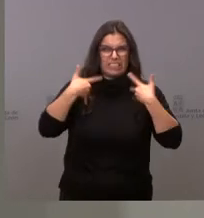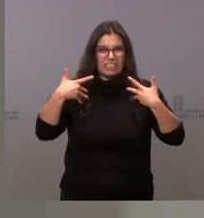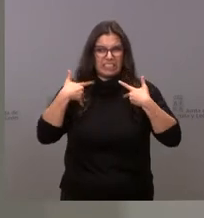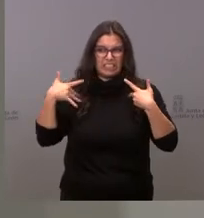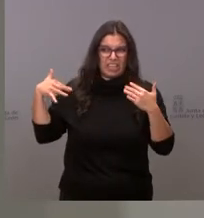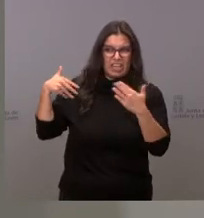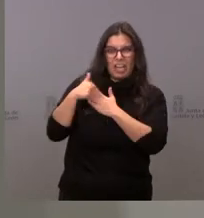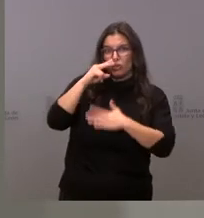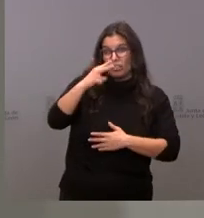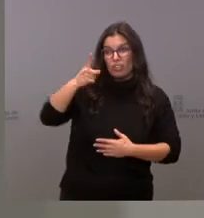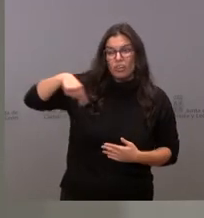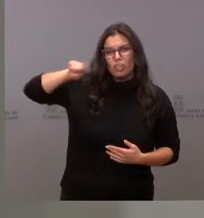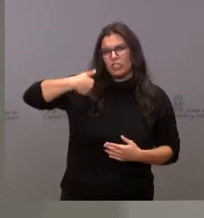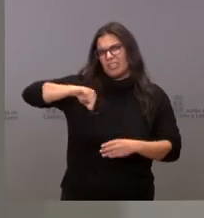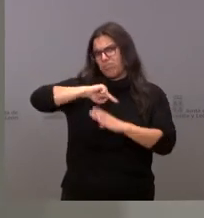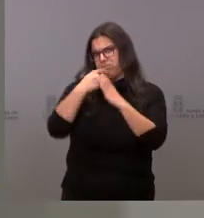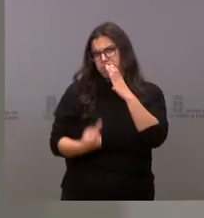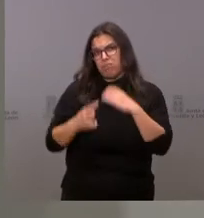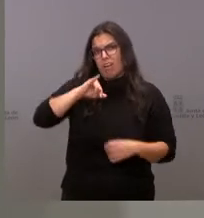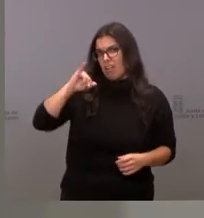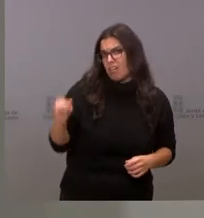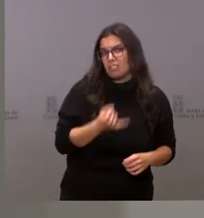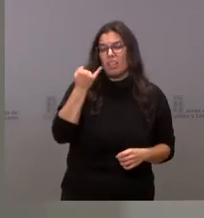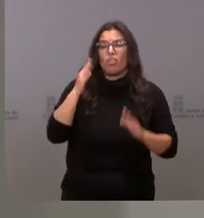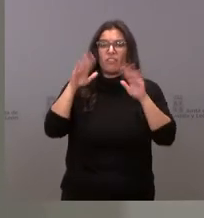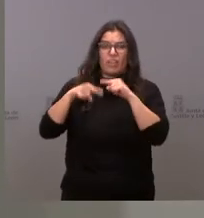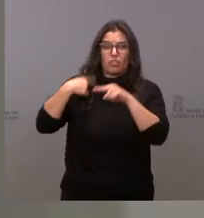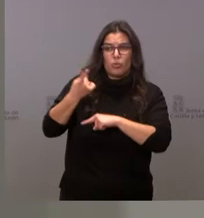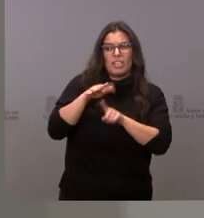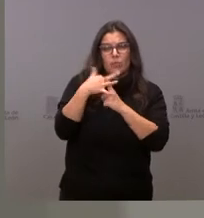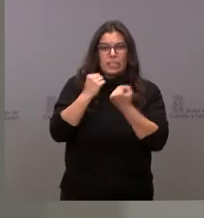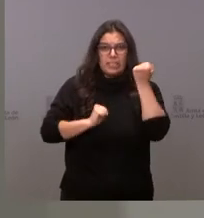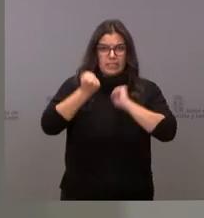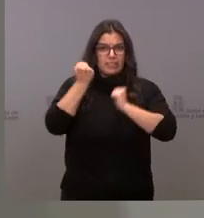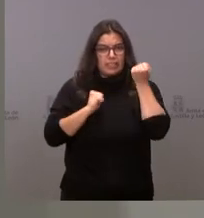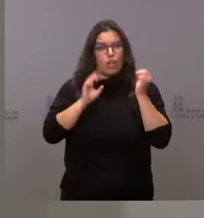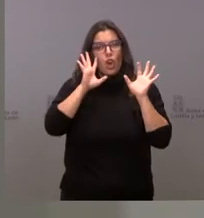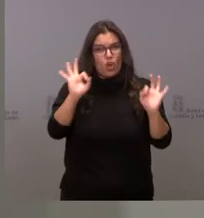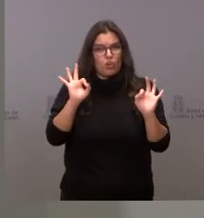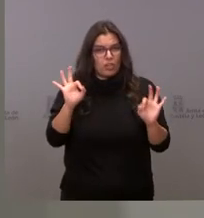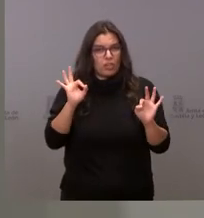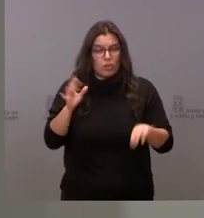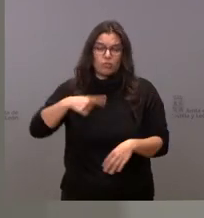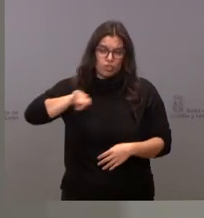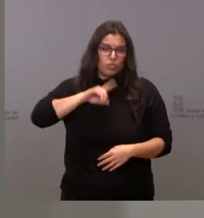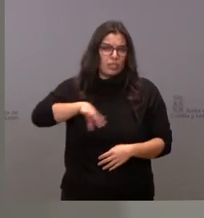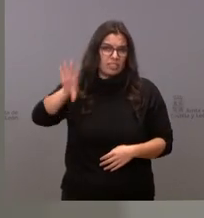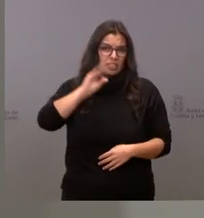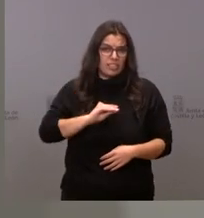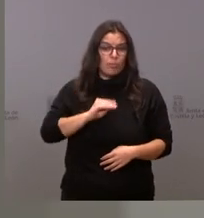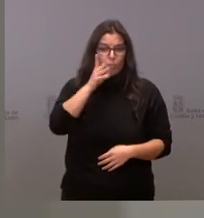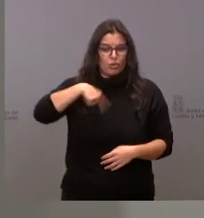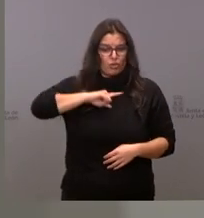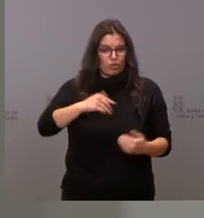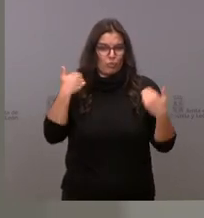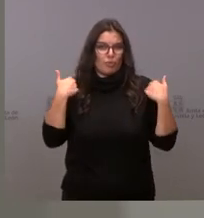años el cansancio genere situaciones de tensión y nosotros tenemos que entenderlo y tenemos que entenderlo también como gestores y como